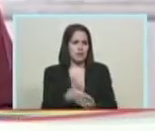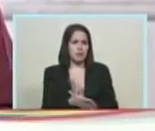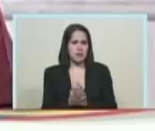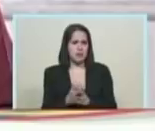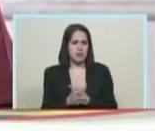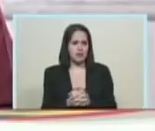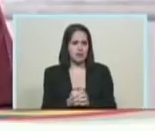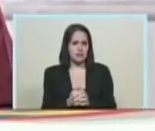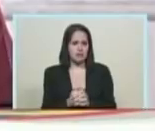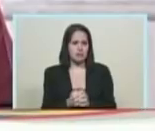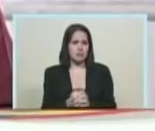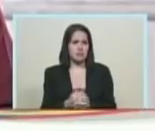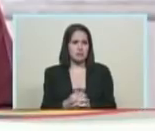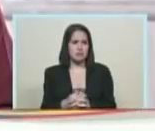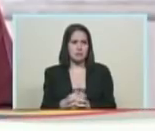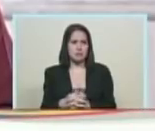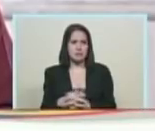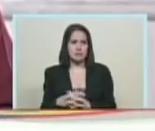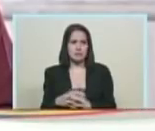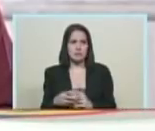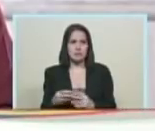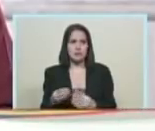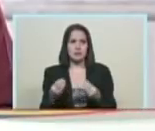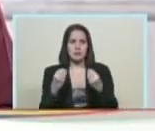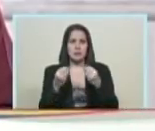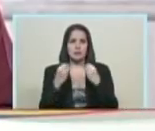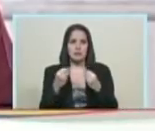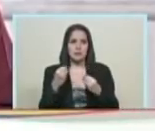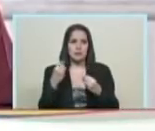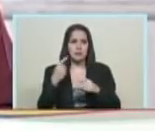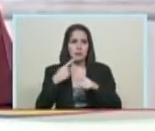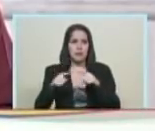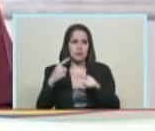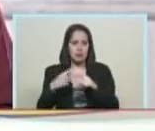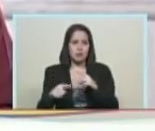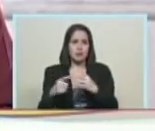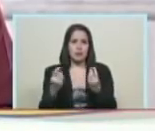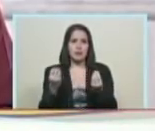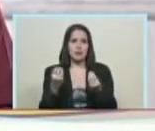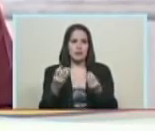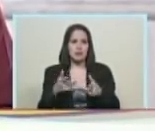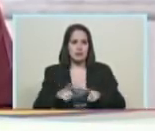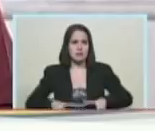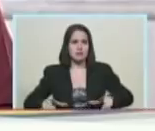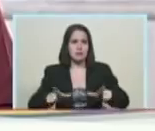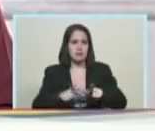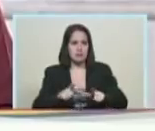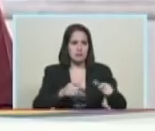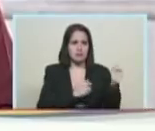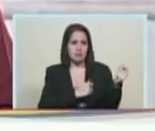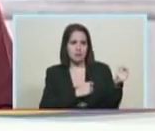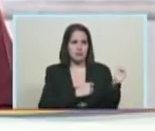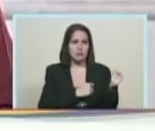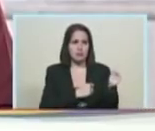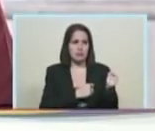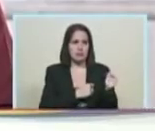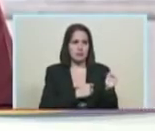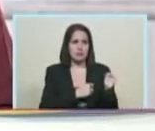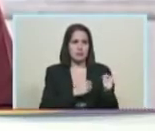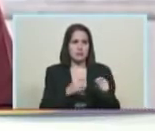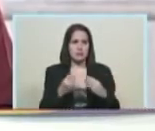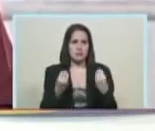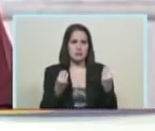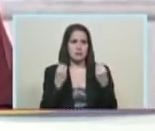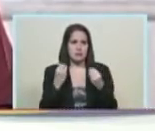la cultura popular que es una cultura ancestral que combinó el baile el tambor que nos vino de la África